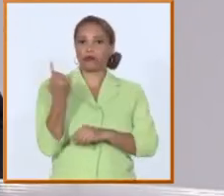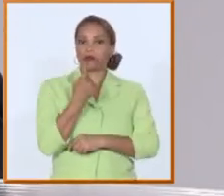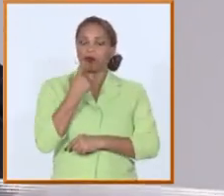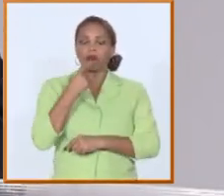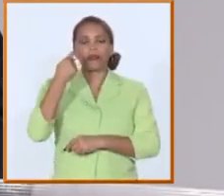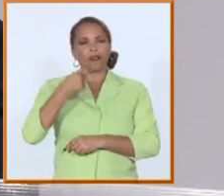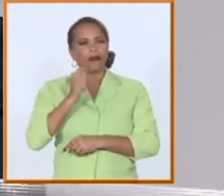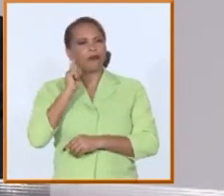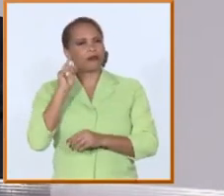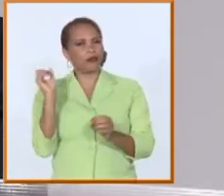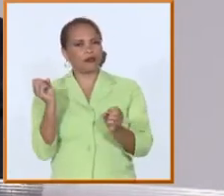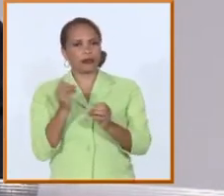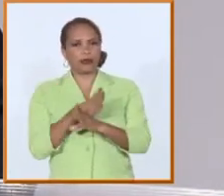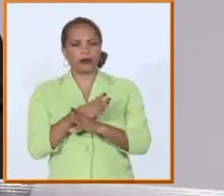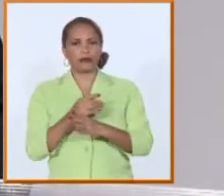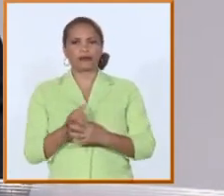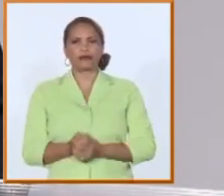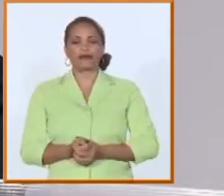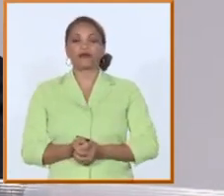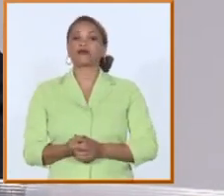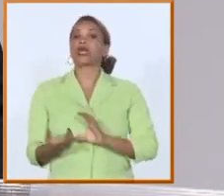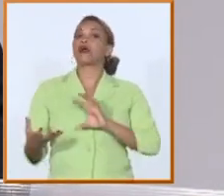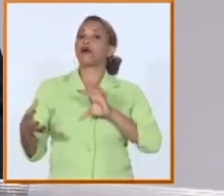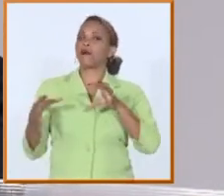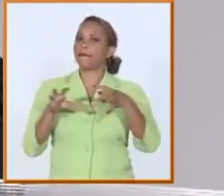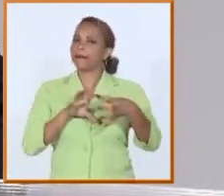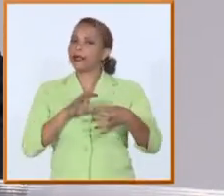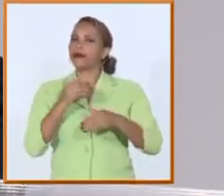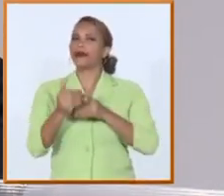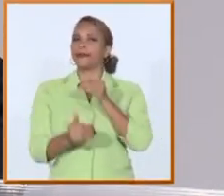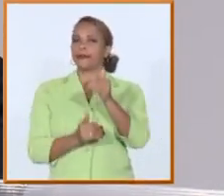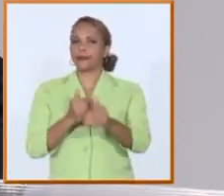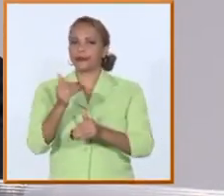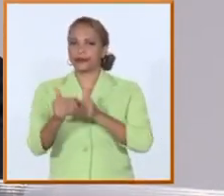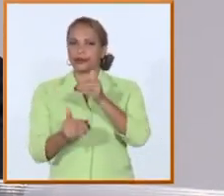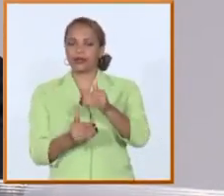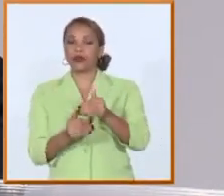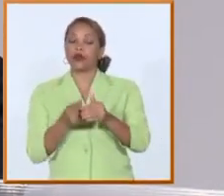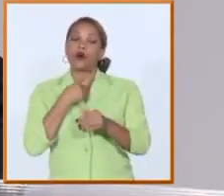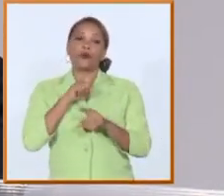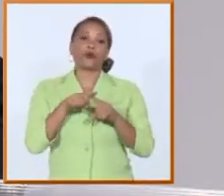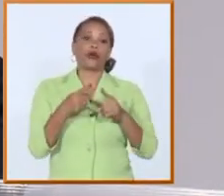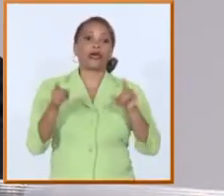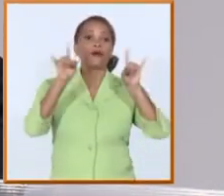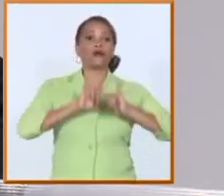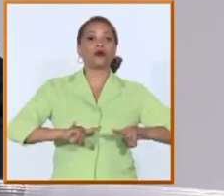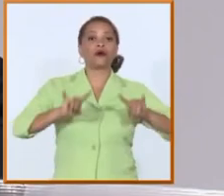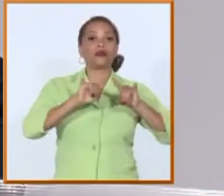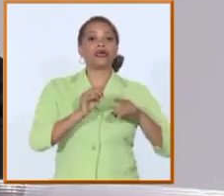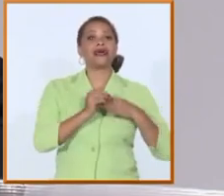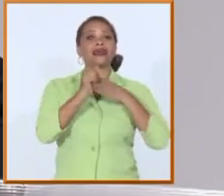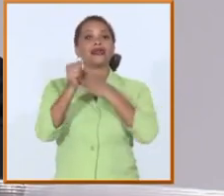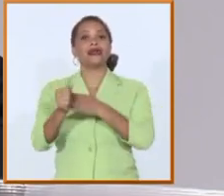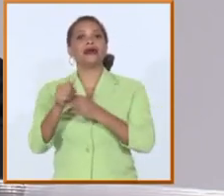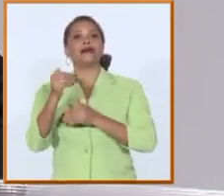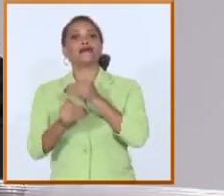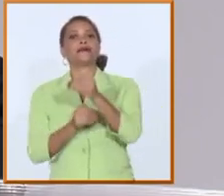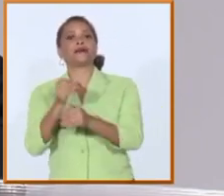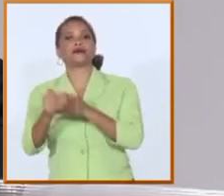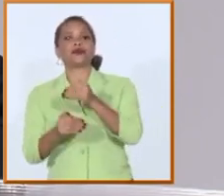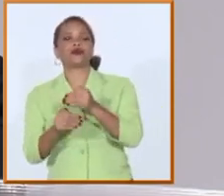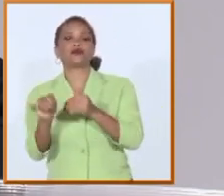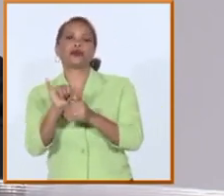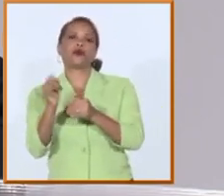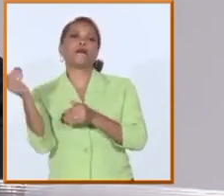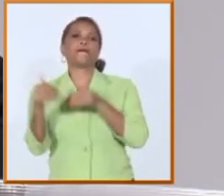en ese sentido que es un proceso complejo ministro porque también la educación superior es quien guía el proceso pero participan todos